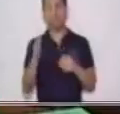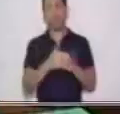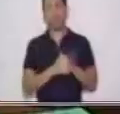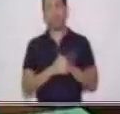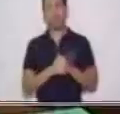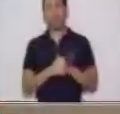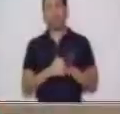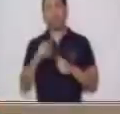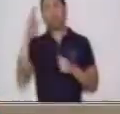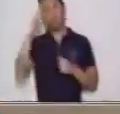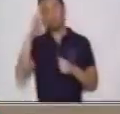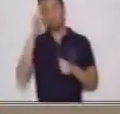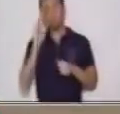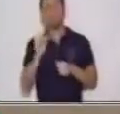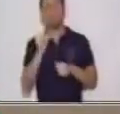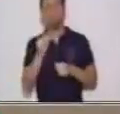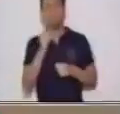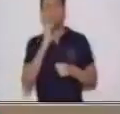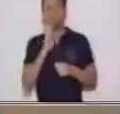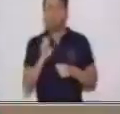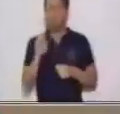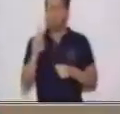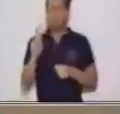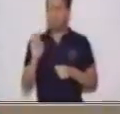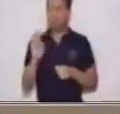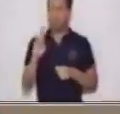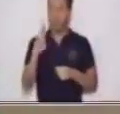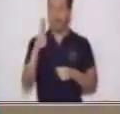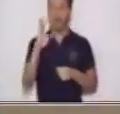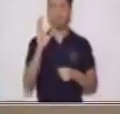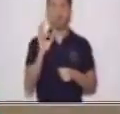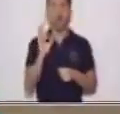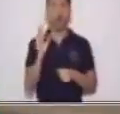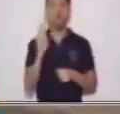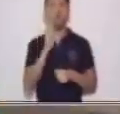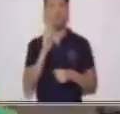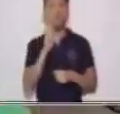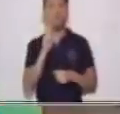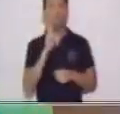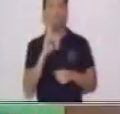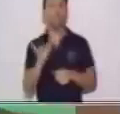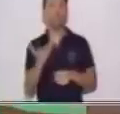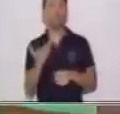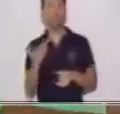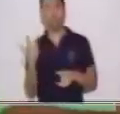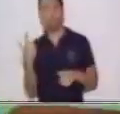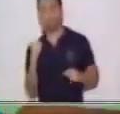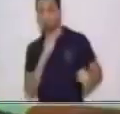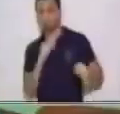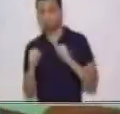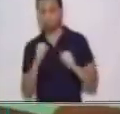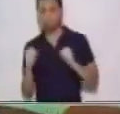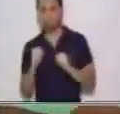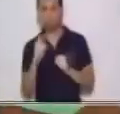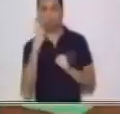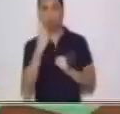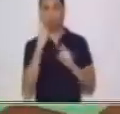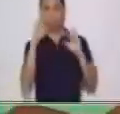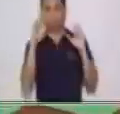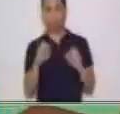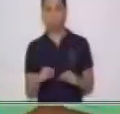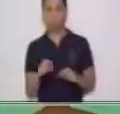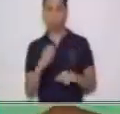Recordemos que es el verbo. El verbo va a ser toda la acción que está ejecutando una persona,